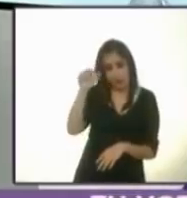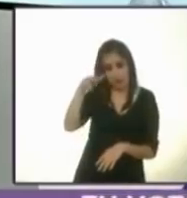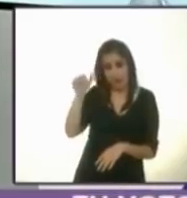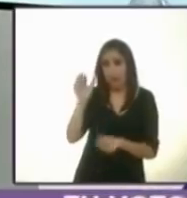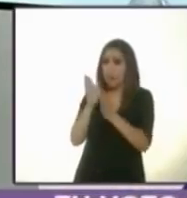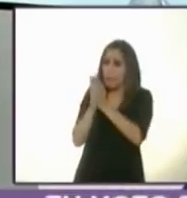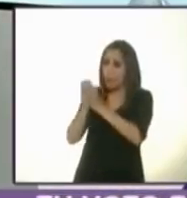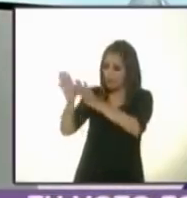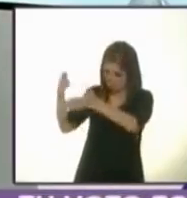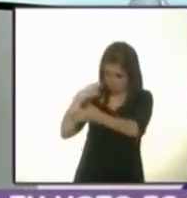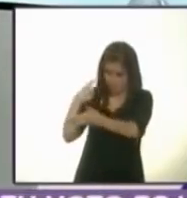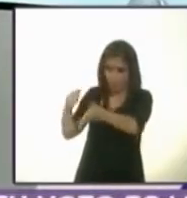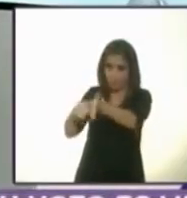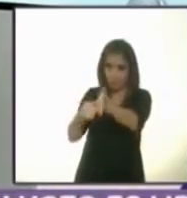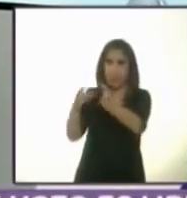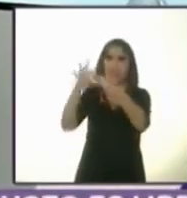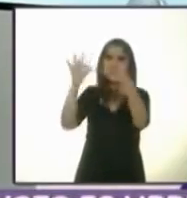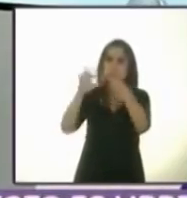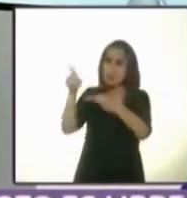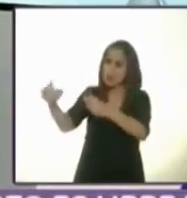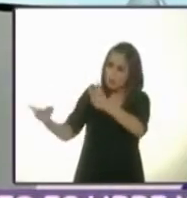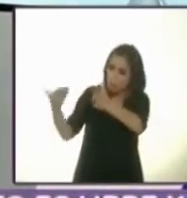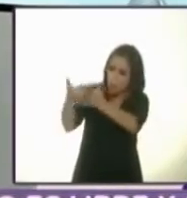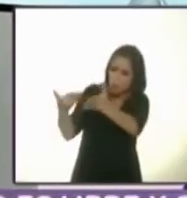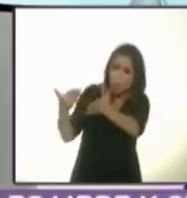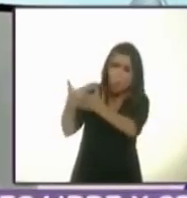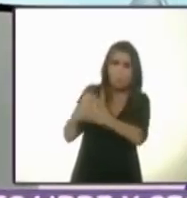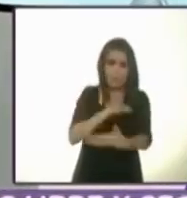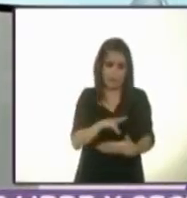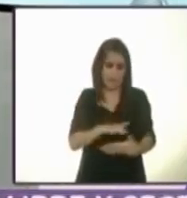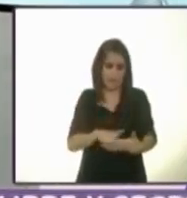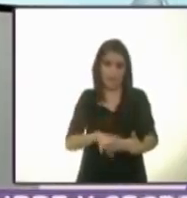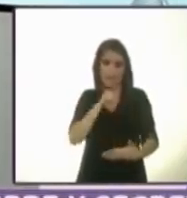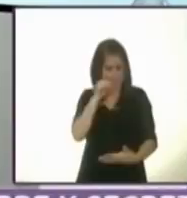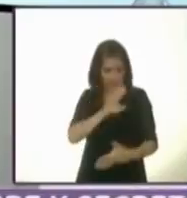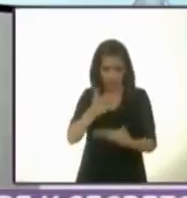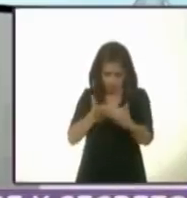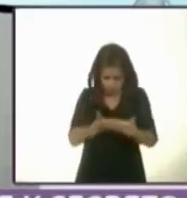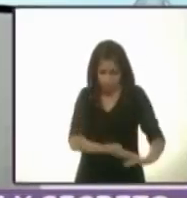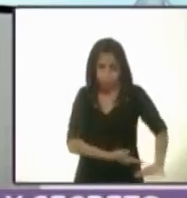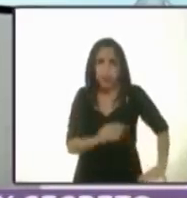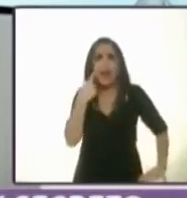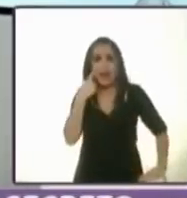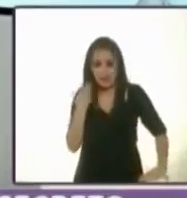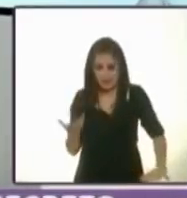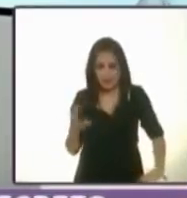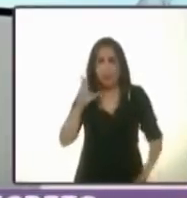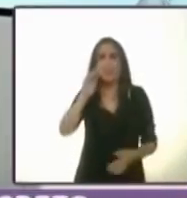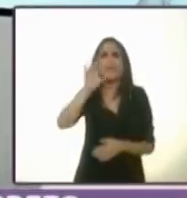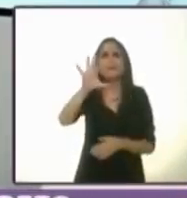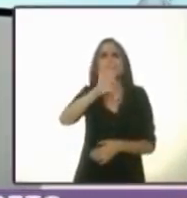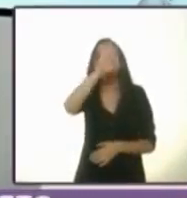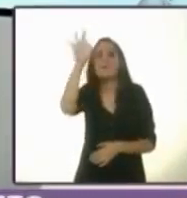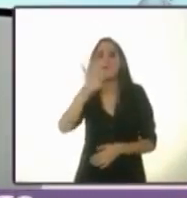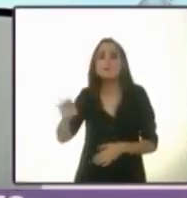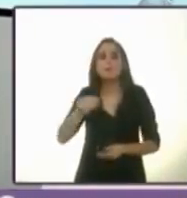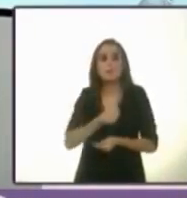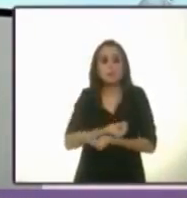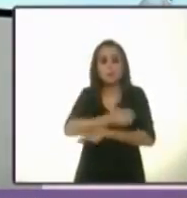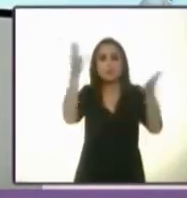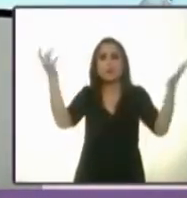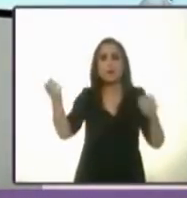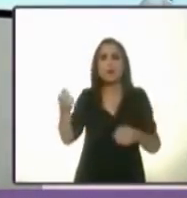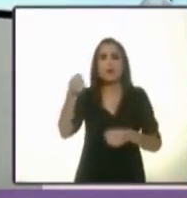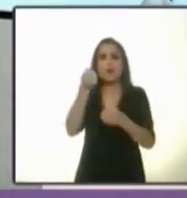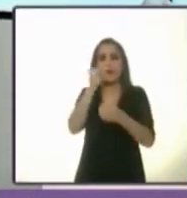baja tus apuntes, explícanos tus propuestas sin leer. 99.5% de abasto en las